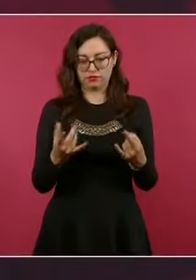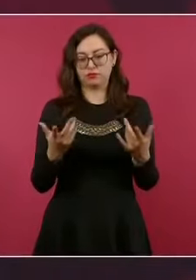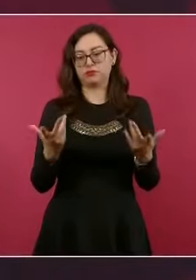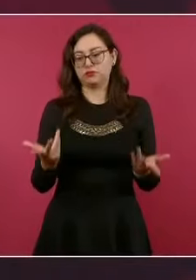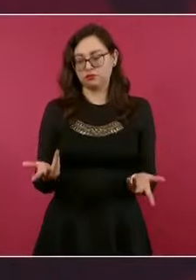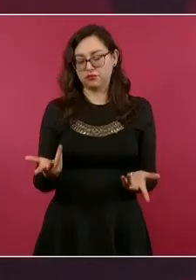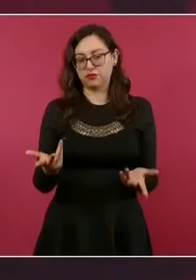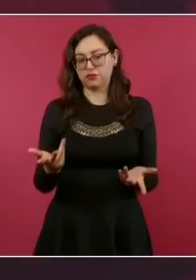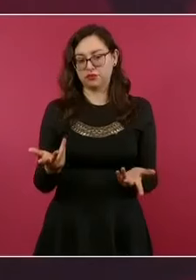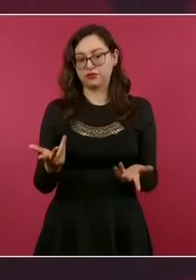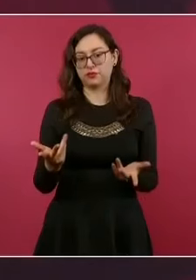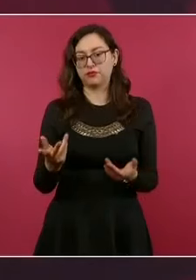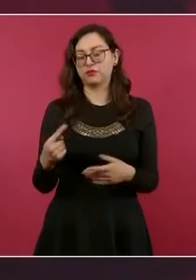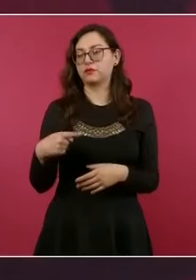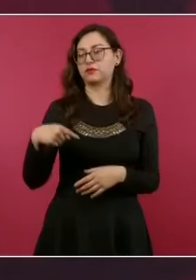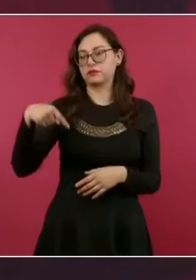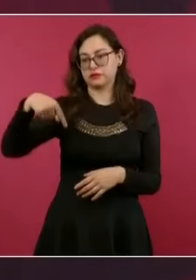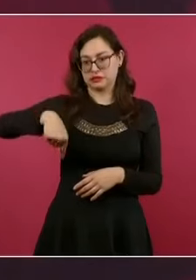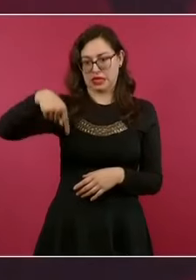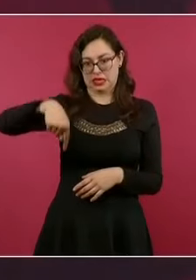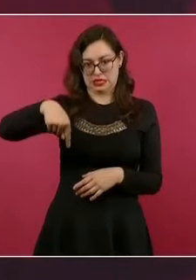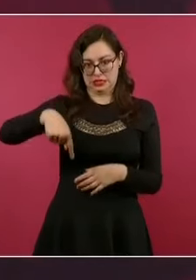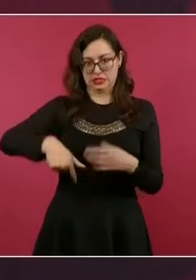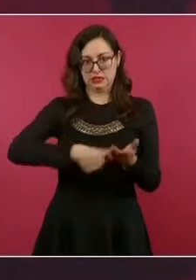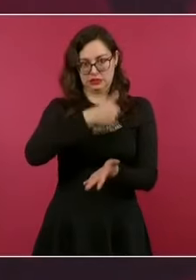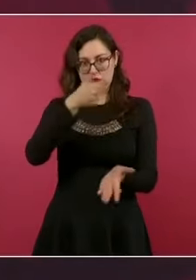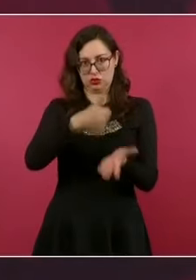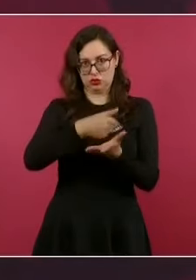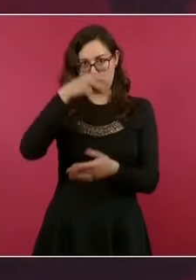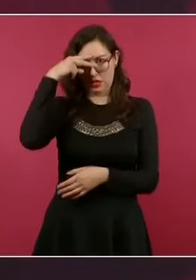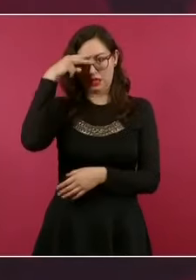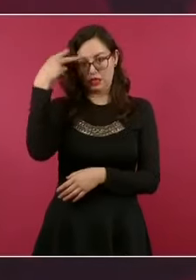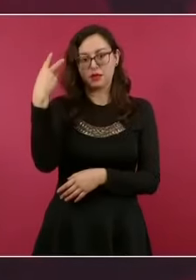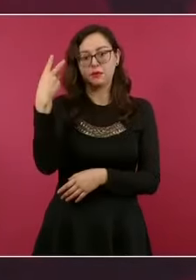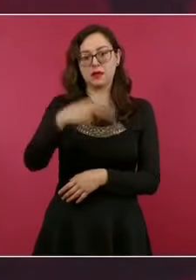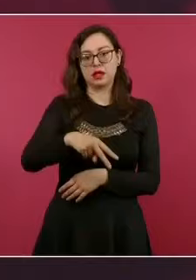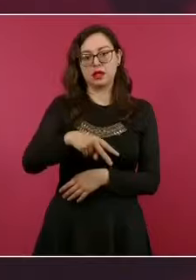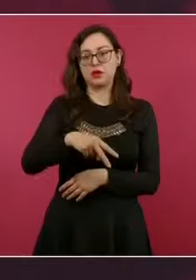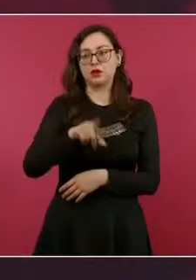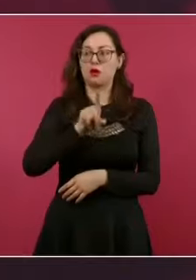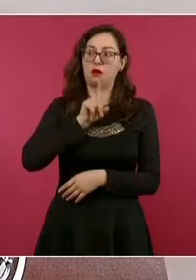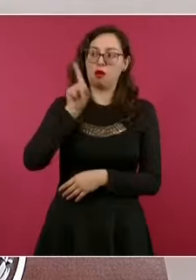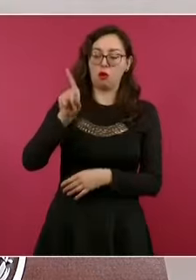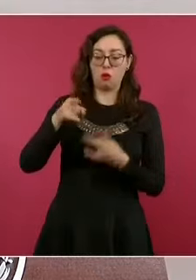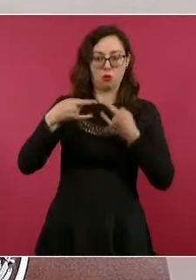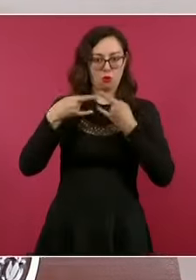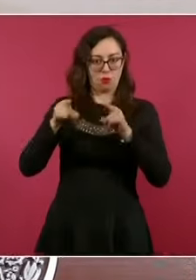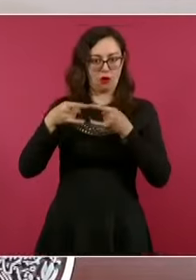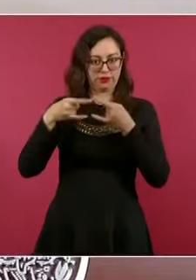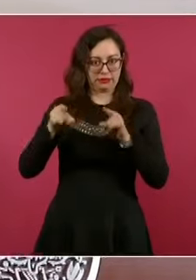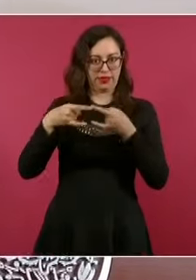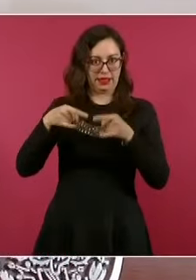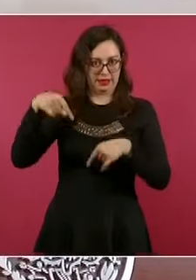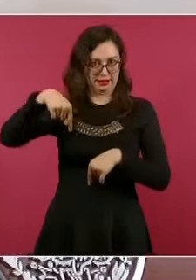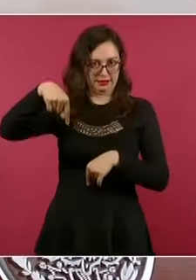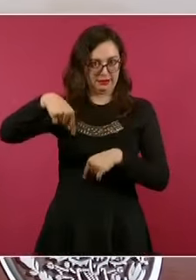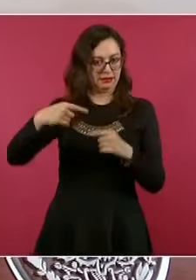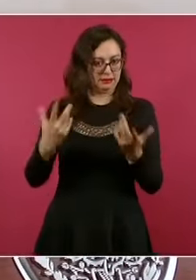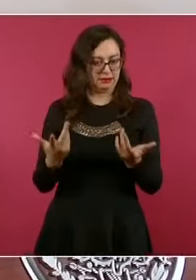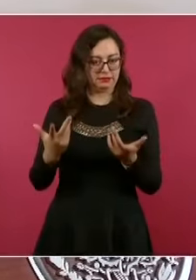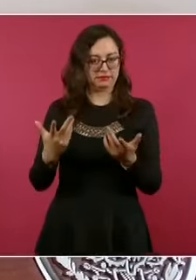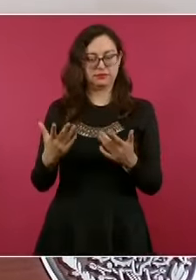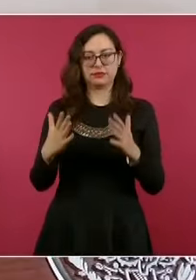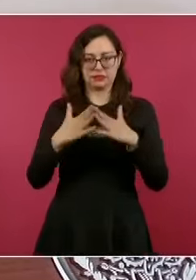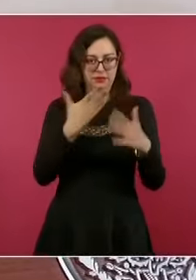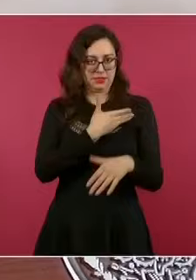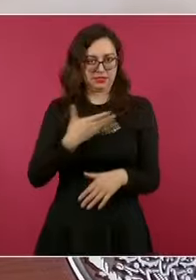que se da aquí cuando tumban la puerta o tratan de tumbar la puerta.